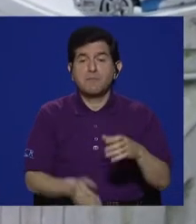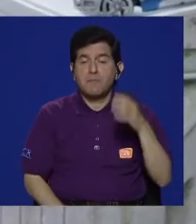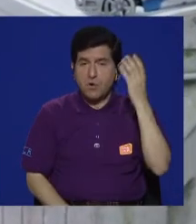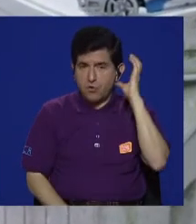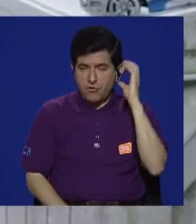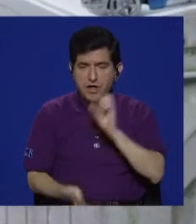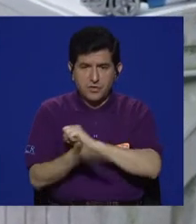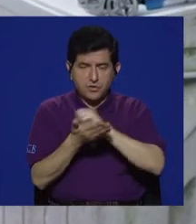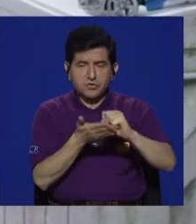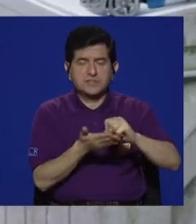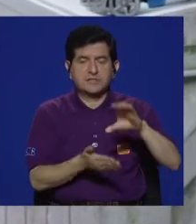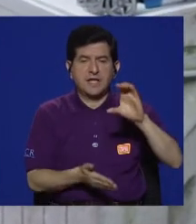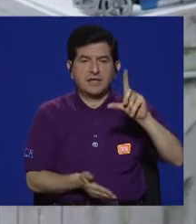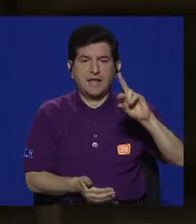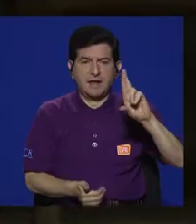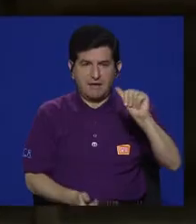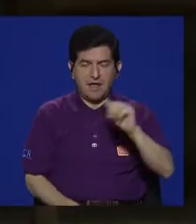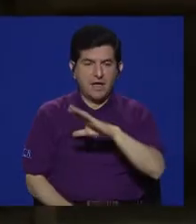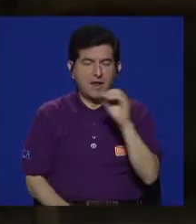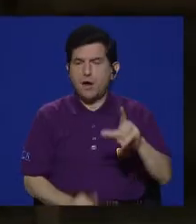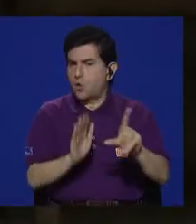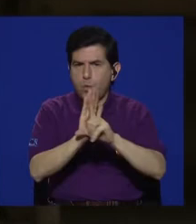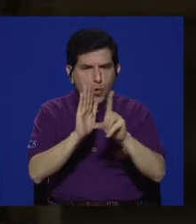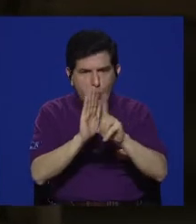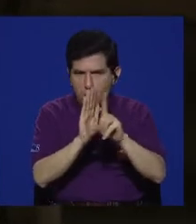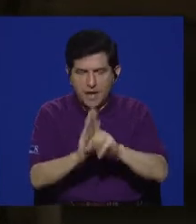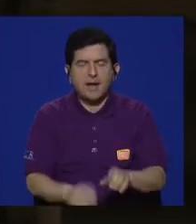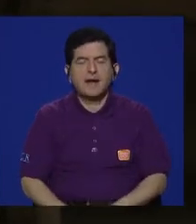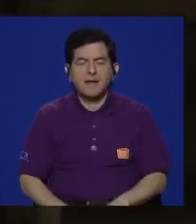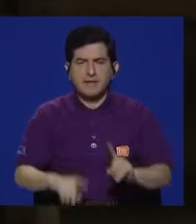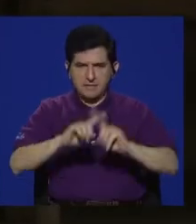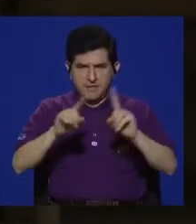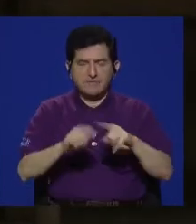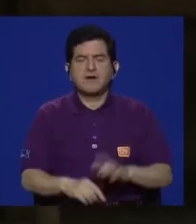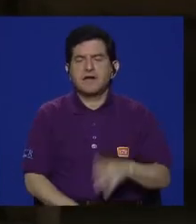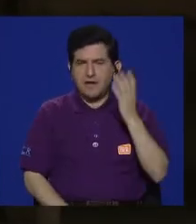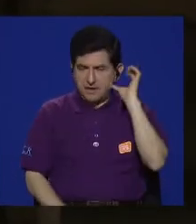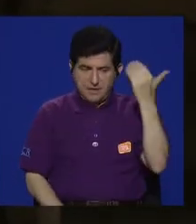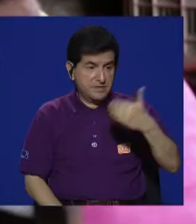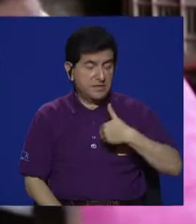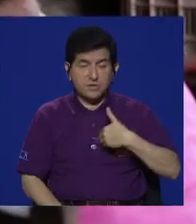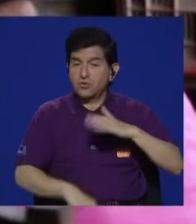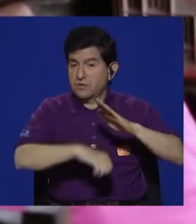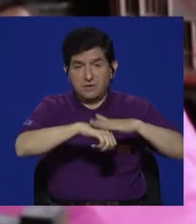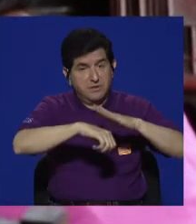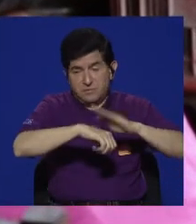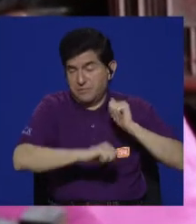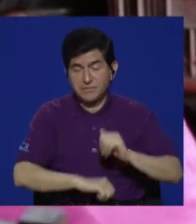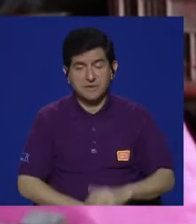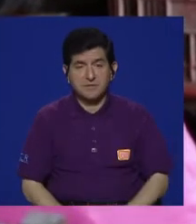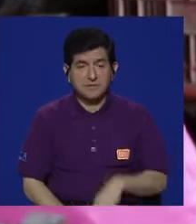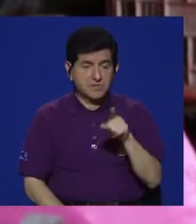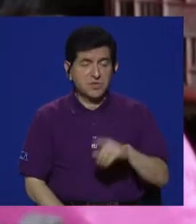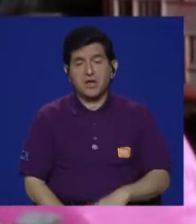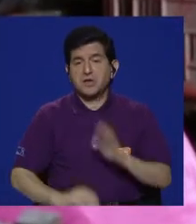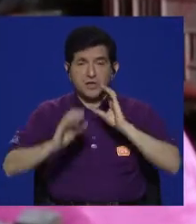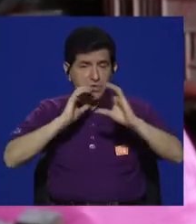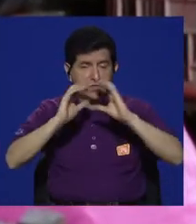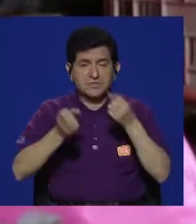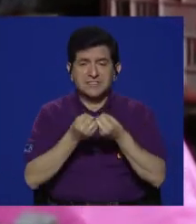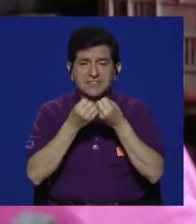ser Radio Santa Clara, que son una frecuencia asignada debidamente o ilícita, porque también hay emisoras que al no tener concesiones